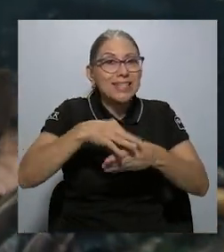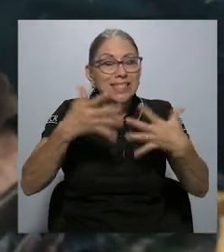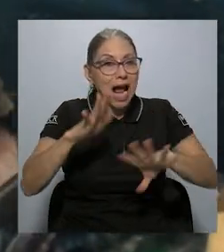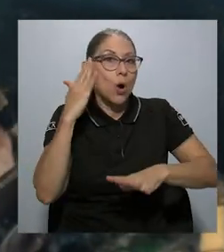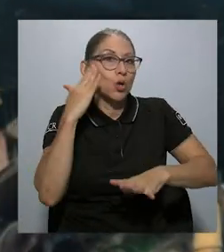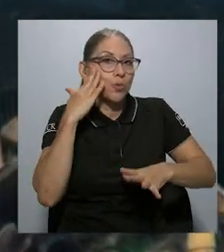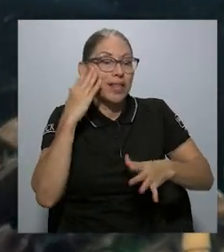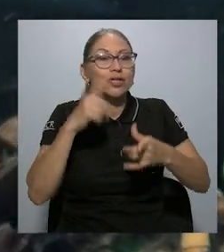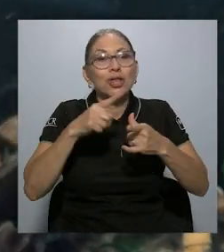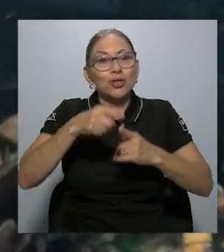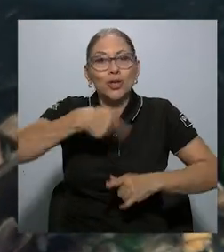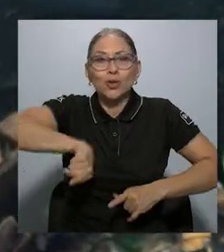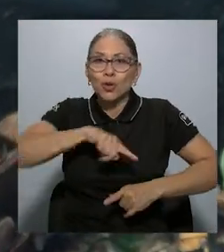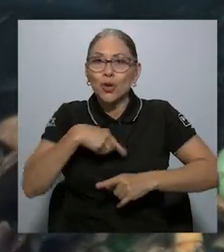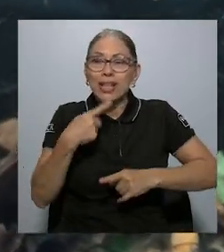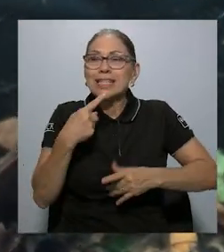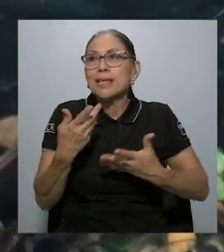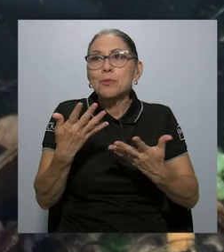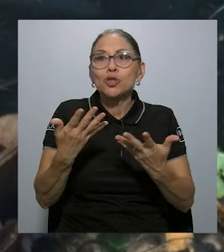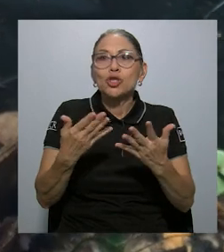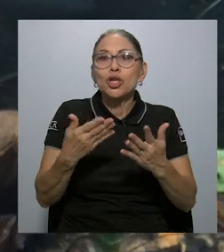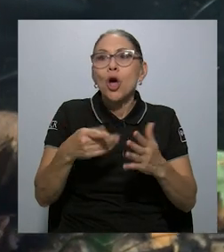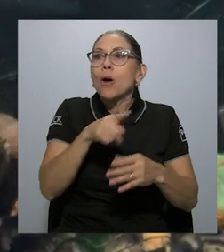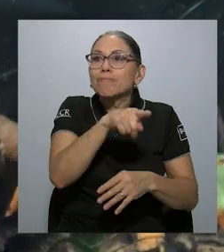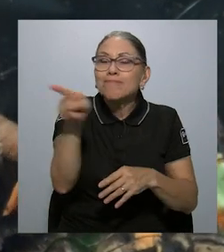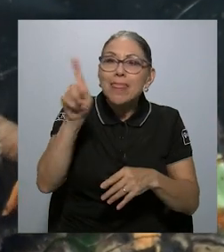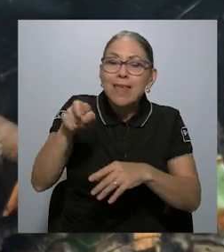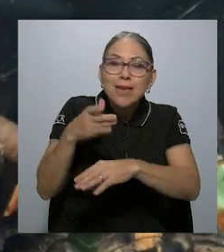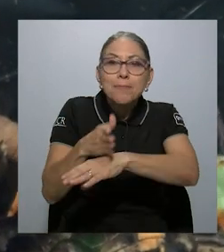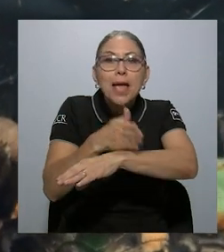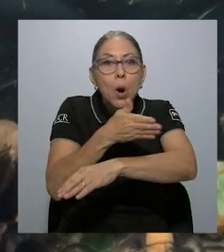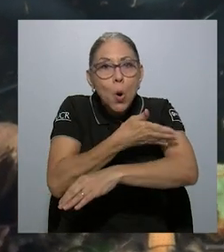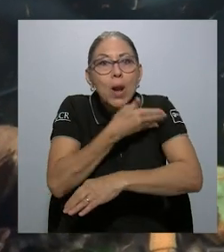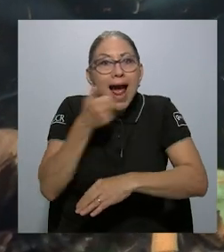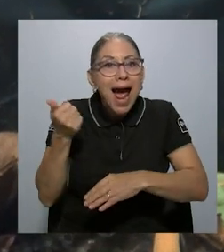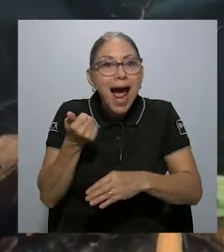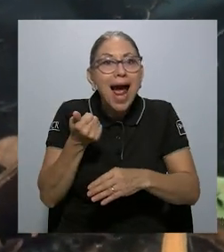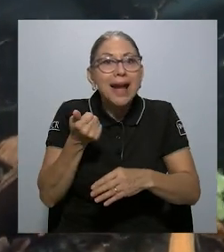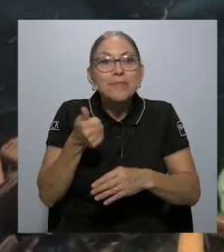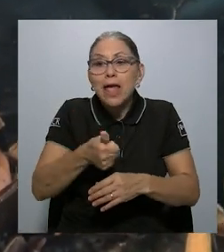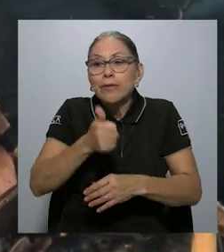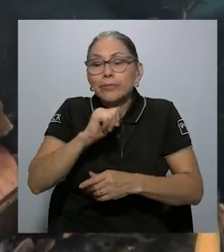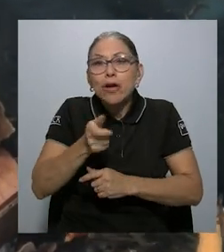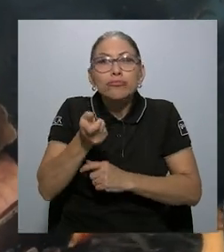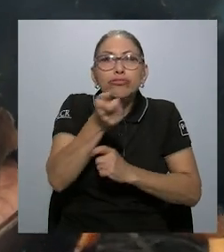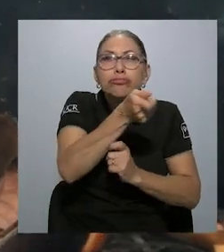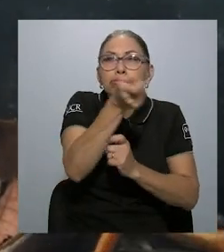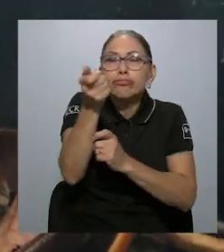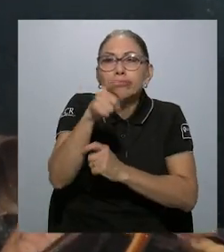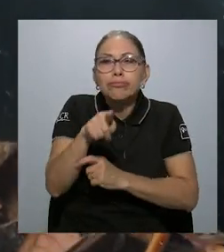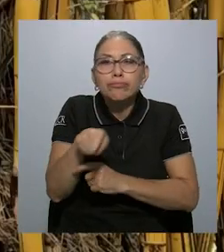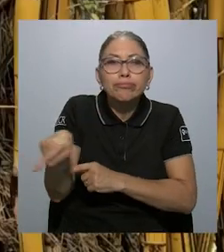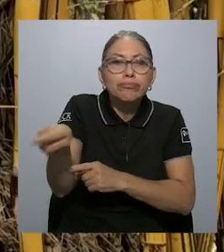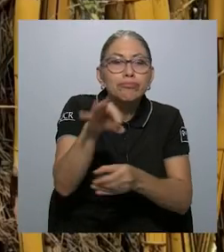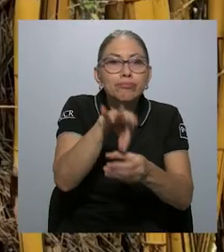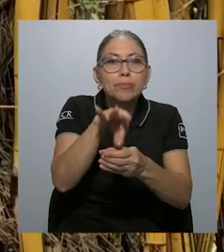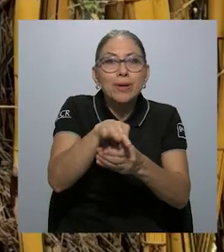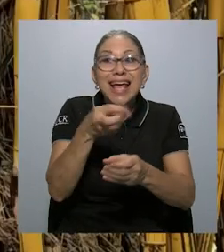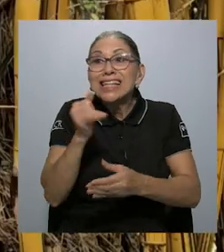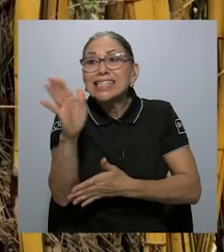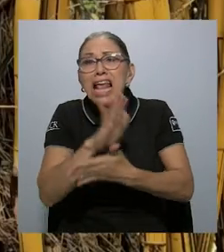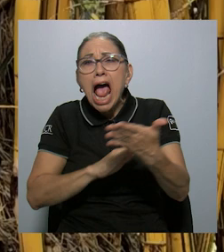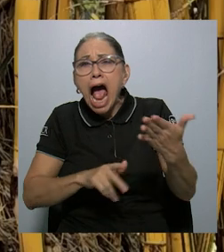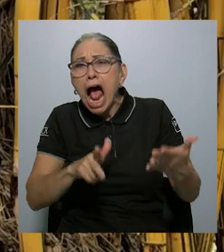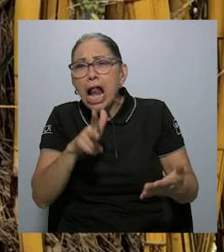bueno, tienen que mejorar en el área, vamos a ver, en el riego de los cultivos, que si tienen alguna